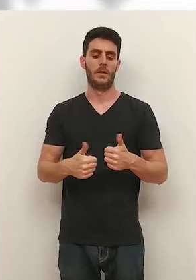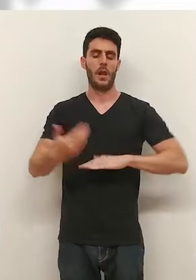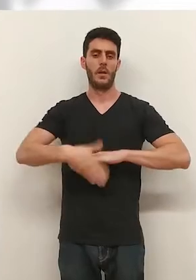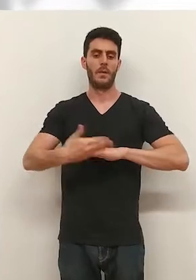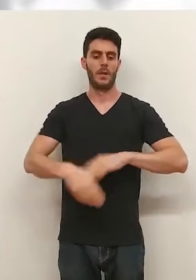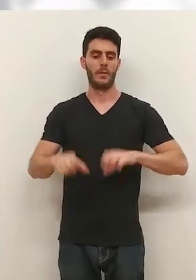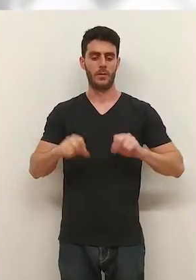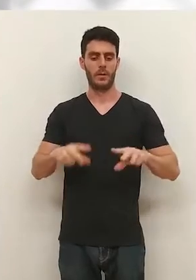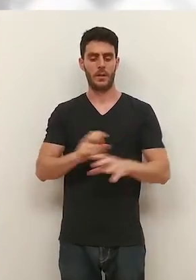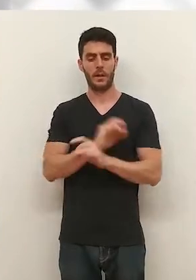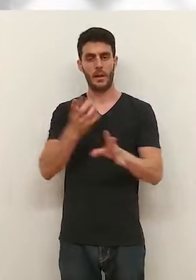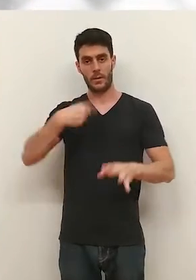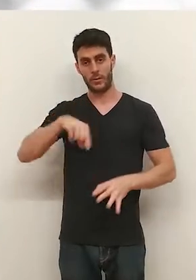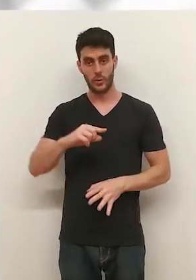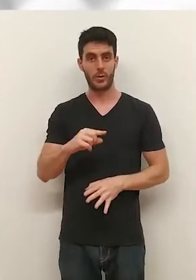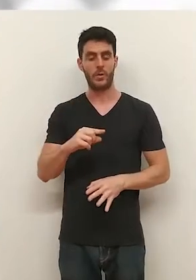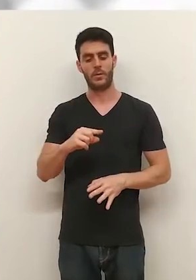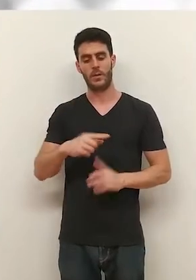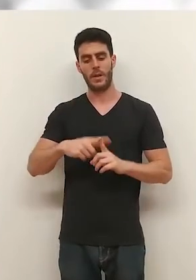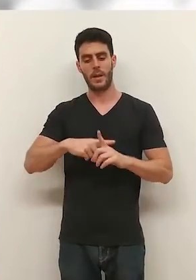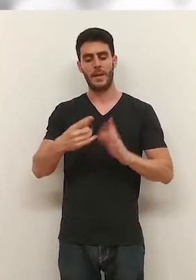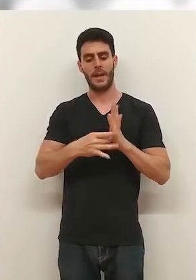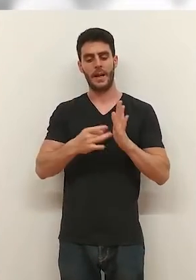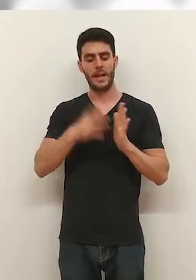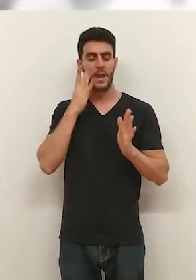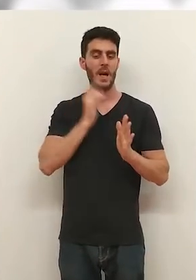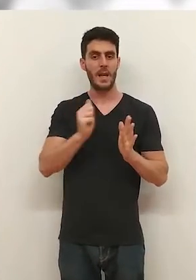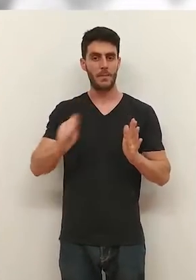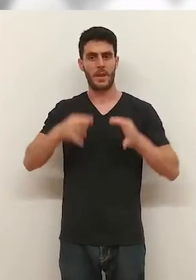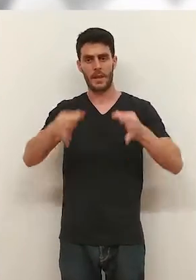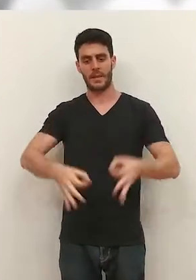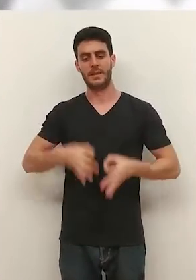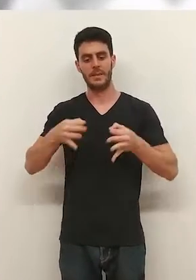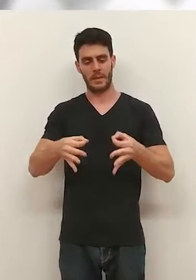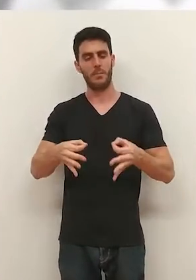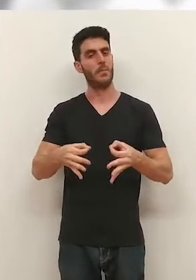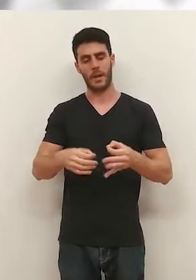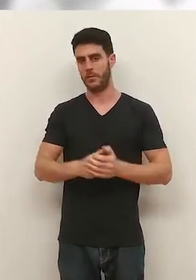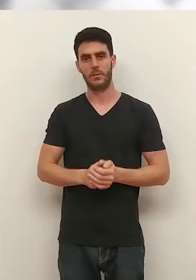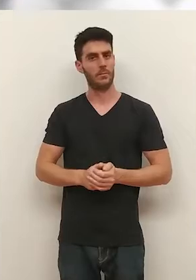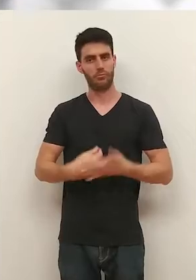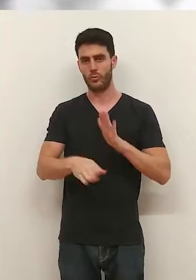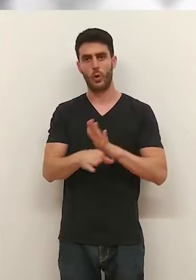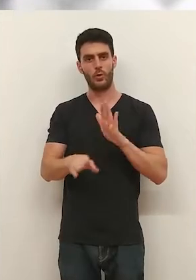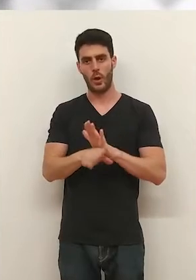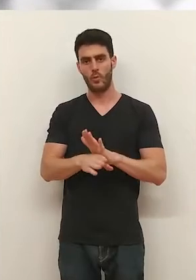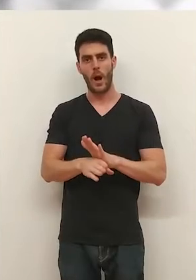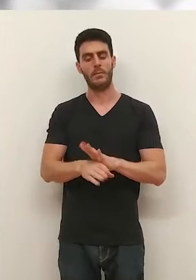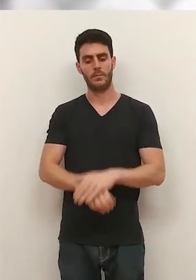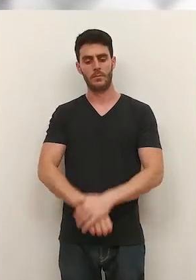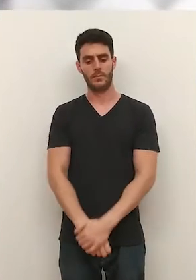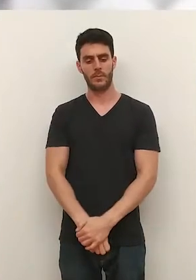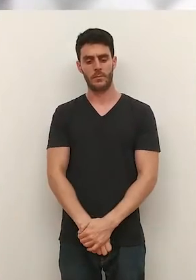de restricción. Aunque, por supuesto, vamos a mantener el nivel de calidad de limpiezas que siempre se ha caracterizado en las